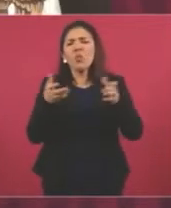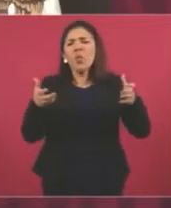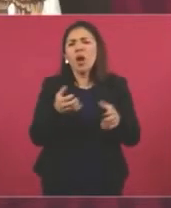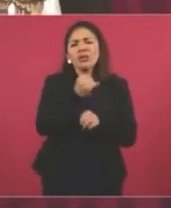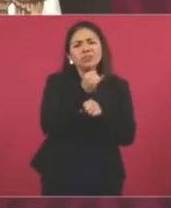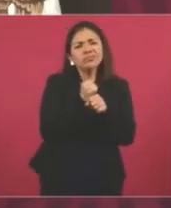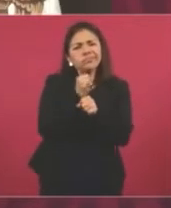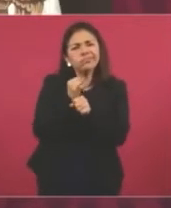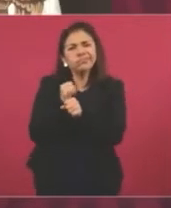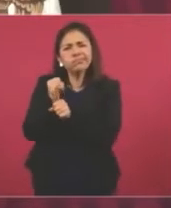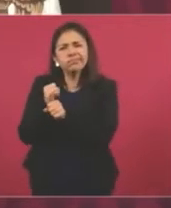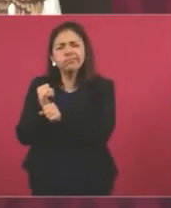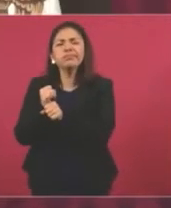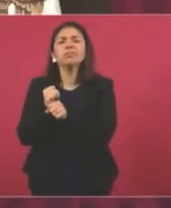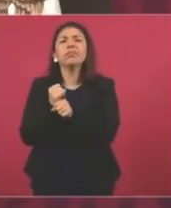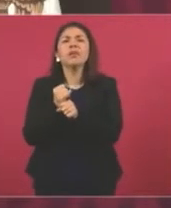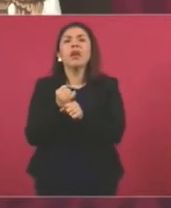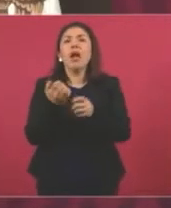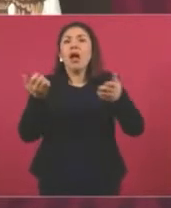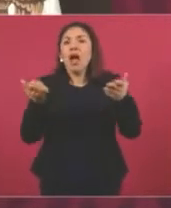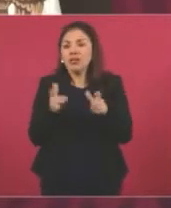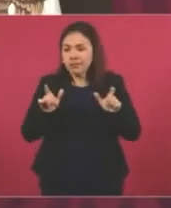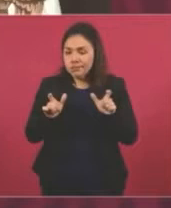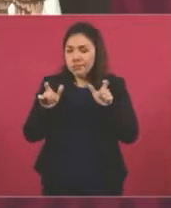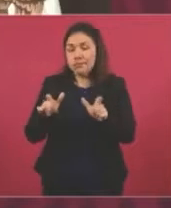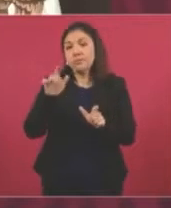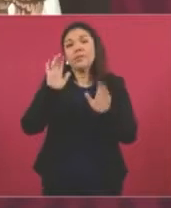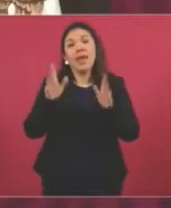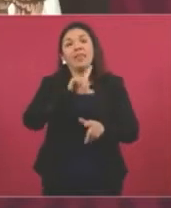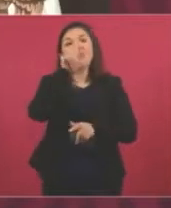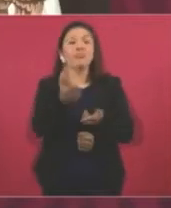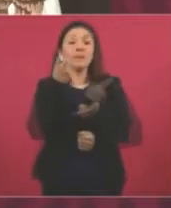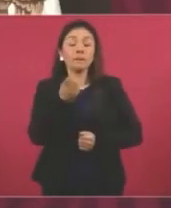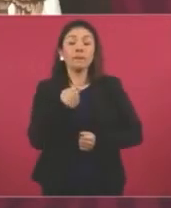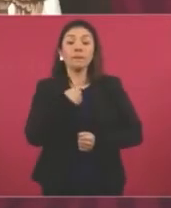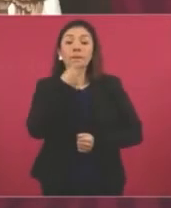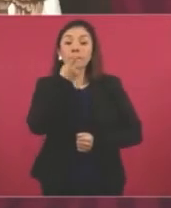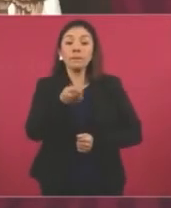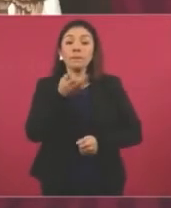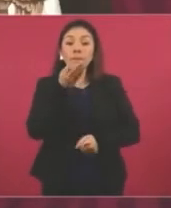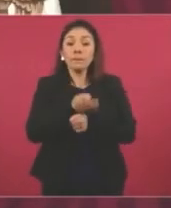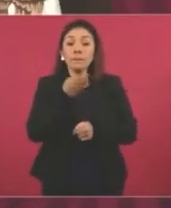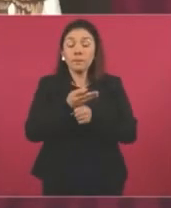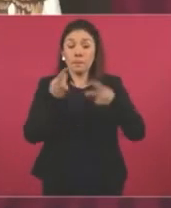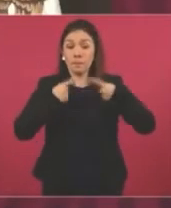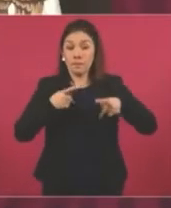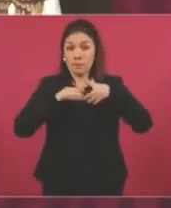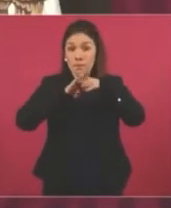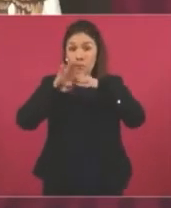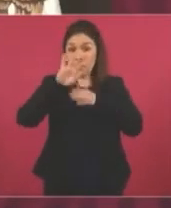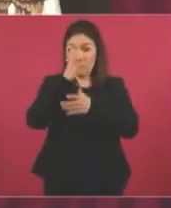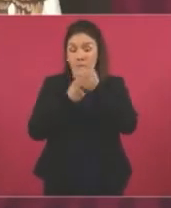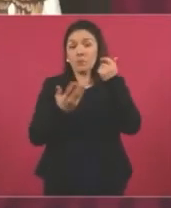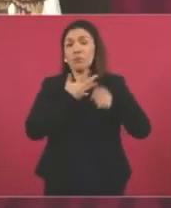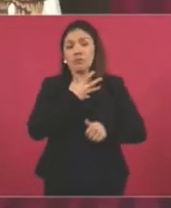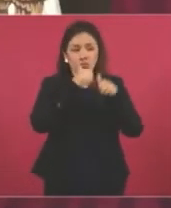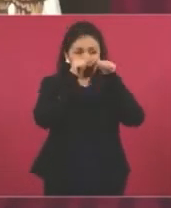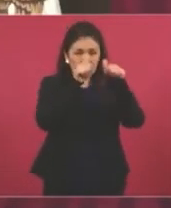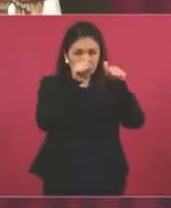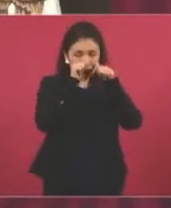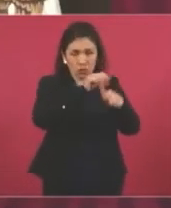y la puesta en libertad de los migrantes. Están siendo atendidos de acuerdo a los procesos